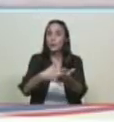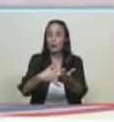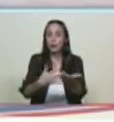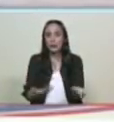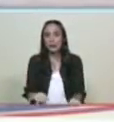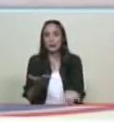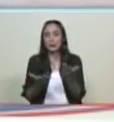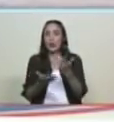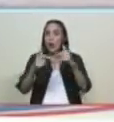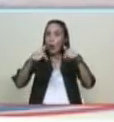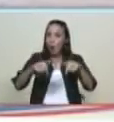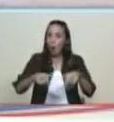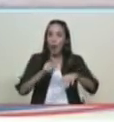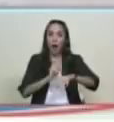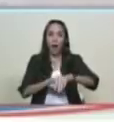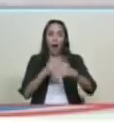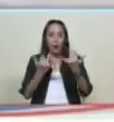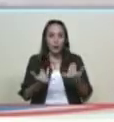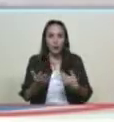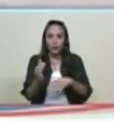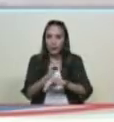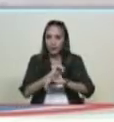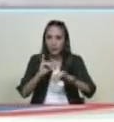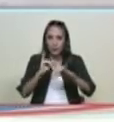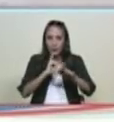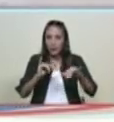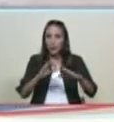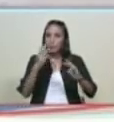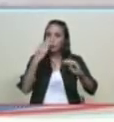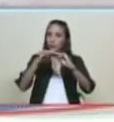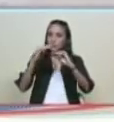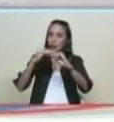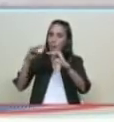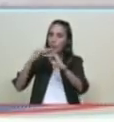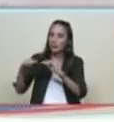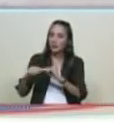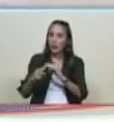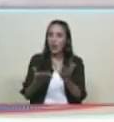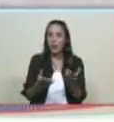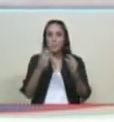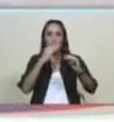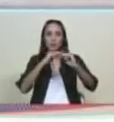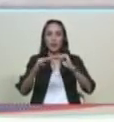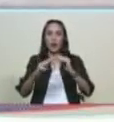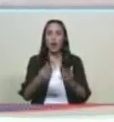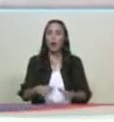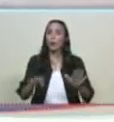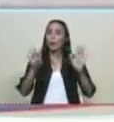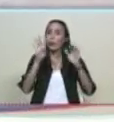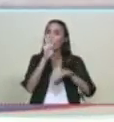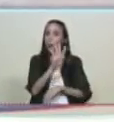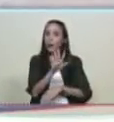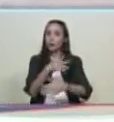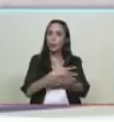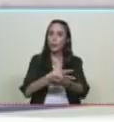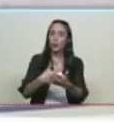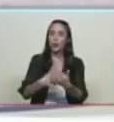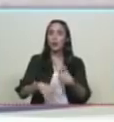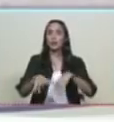hoy a esta hora ya se han reportado 4 millones